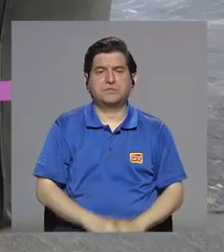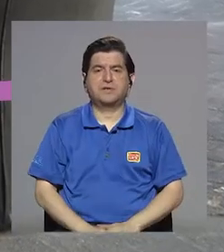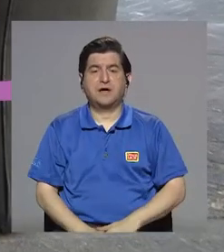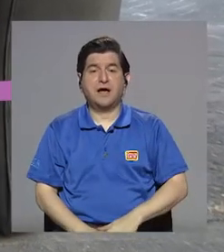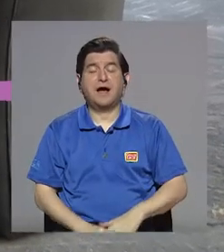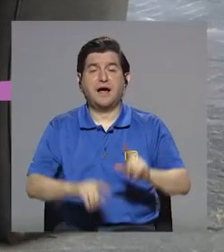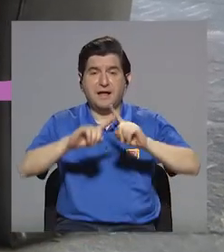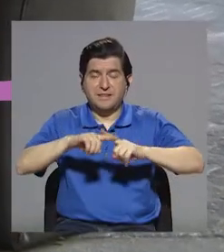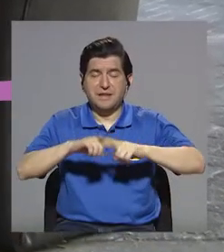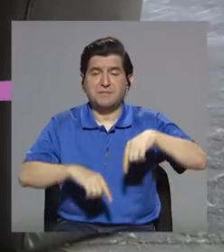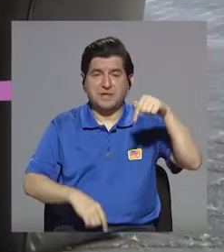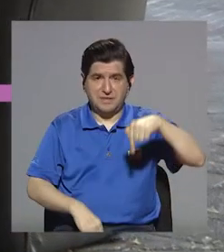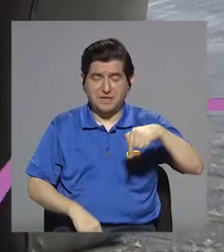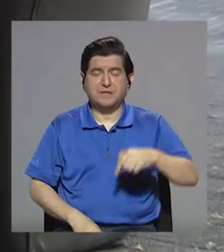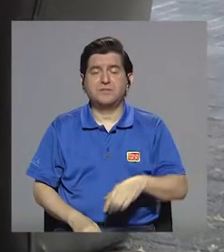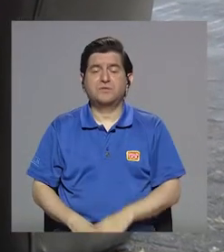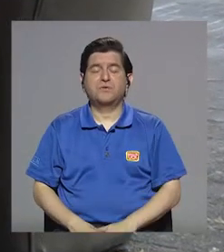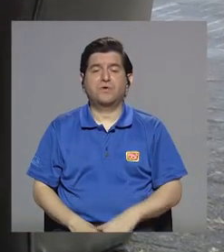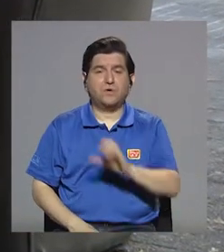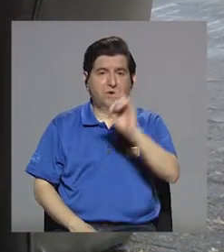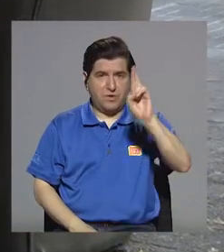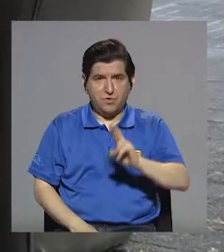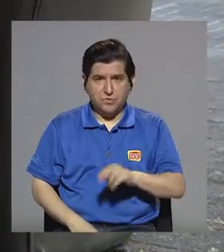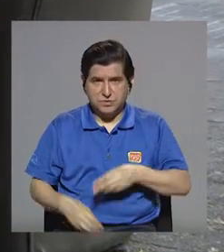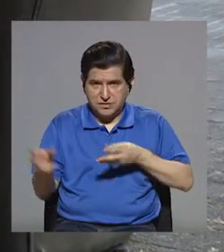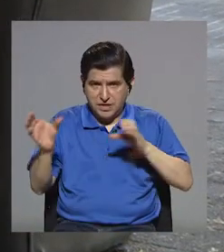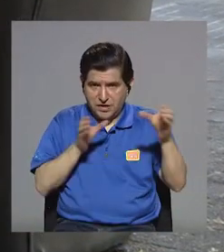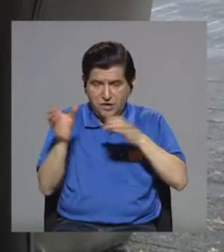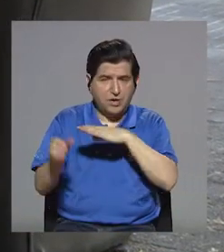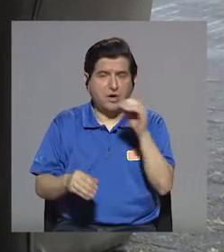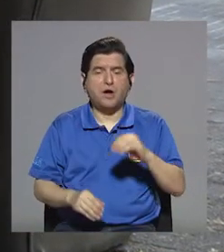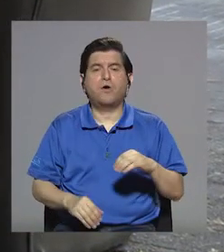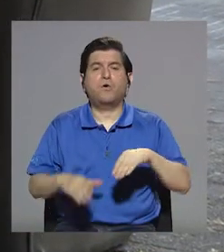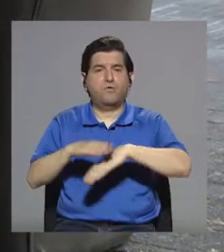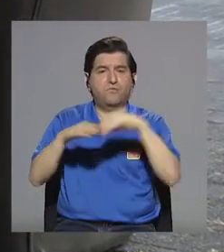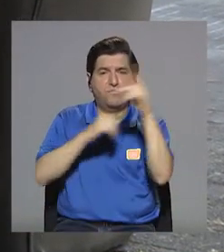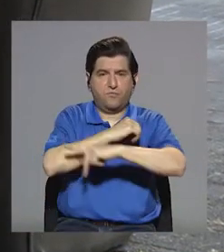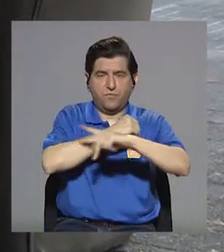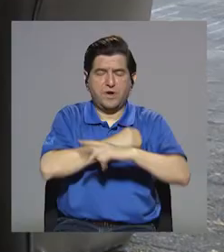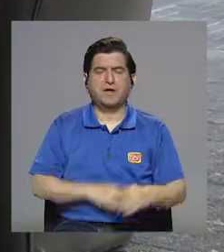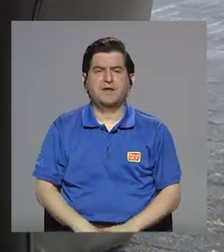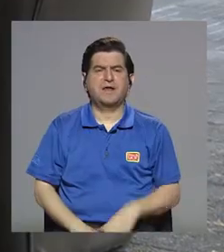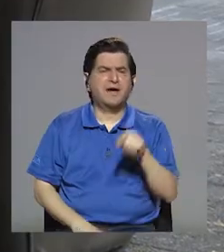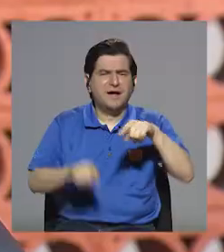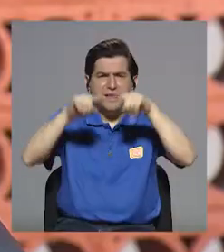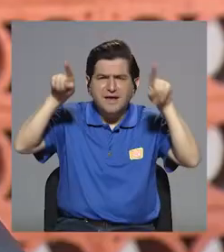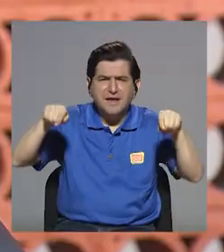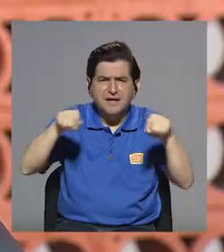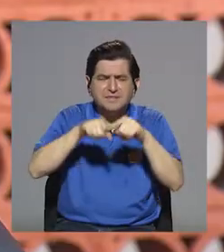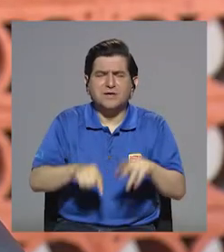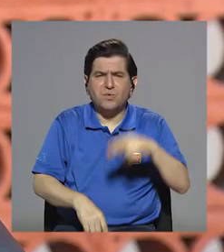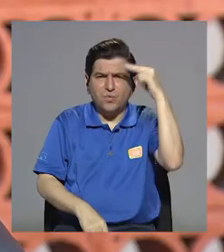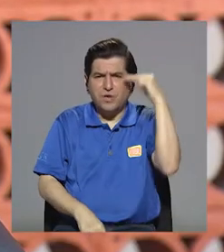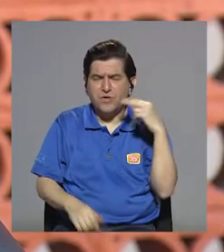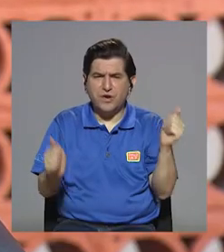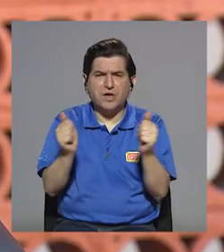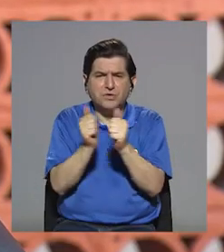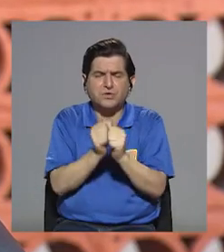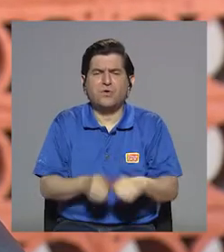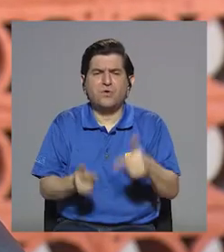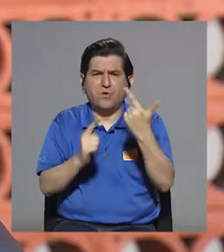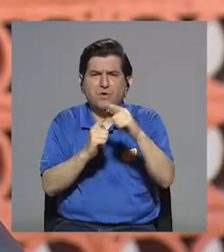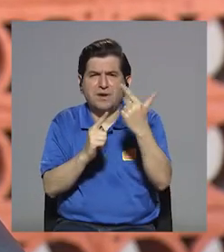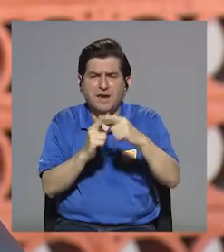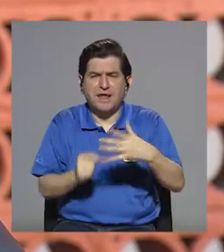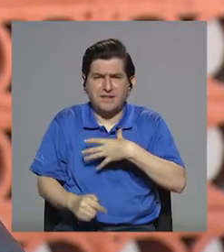dentro del país. Ajá. La etiqueta es entonces solamente lo que llama, el cuadrito ese negro con las letritas blancas, que es el más